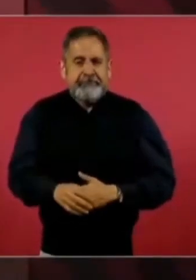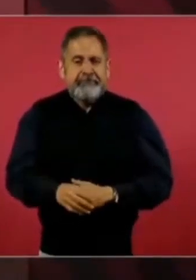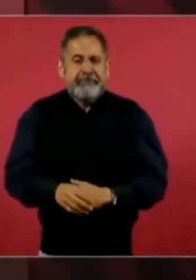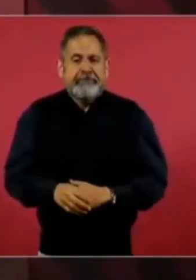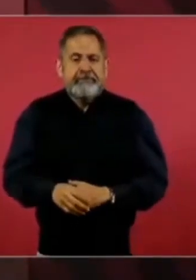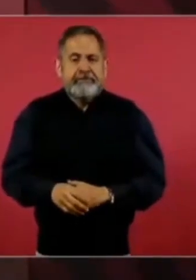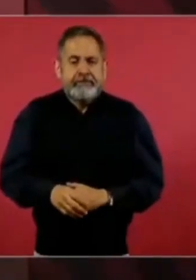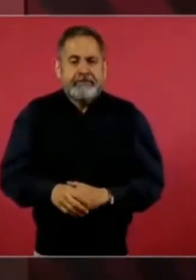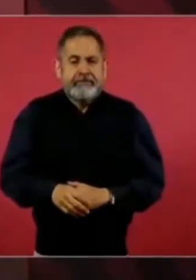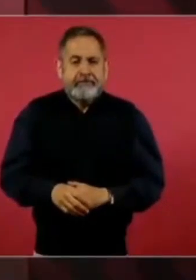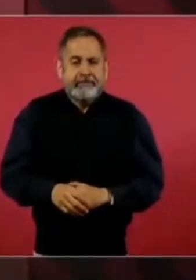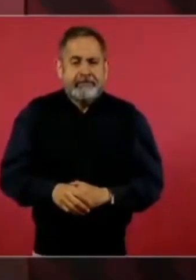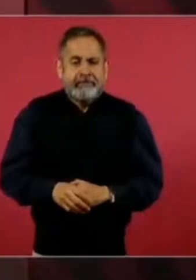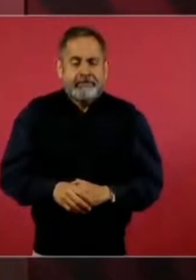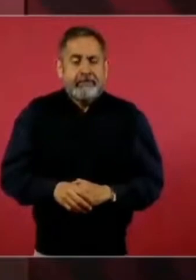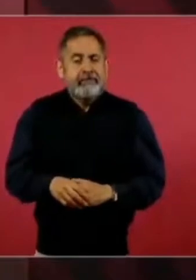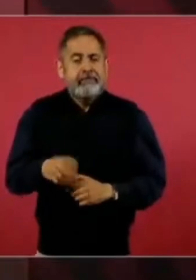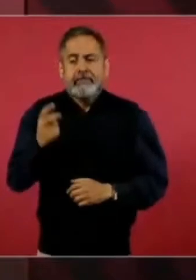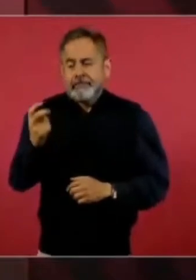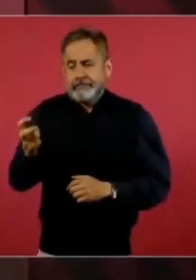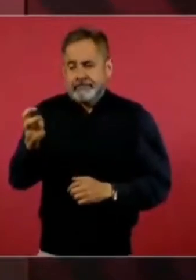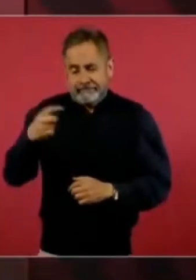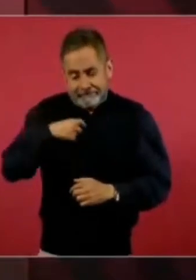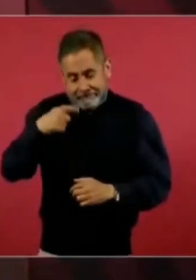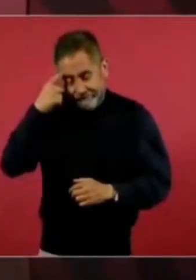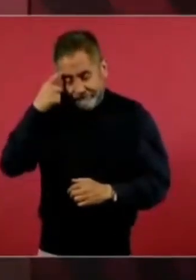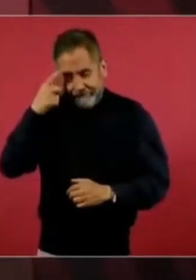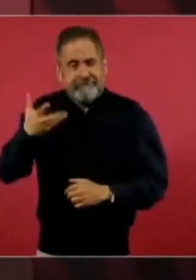Entonces, todo eso lo tenemos y